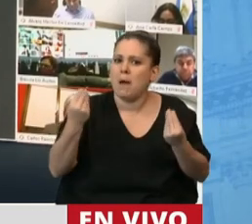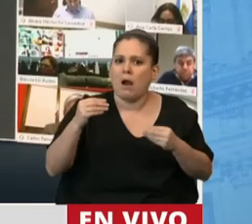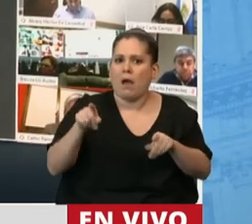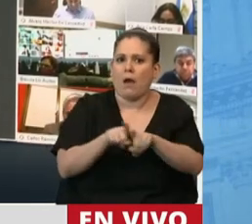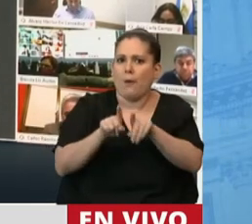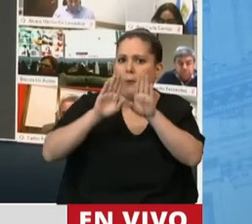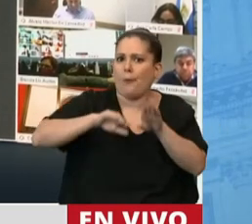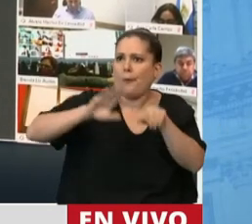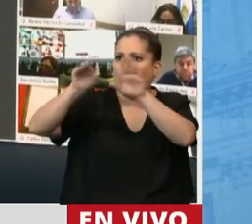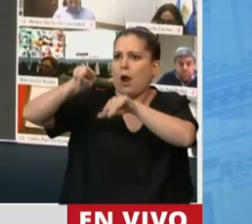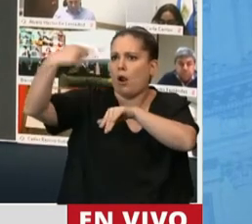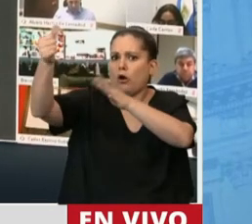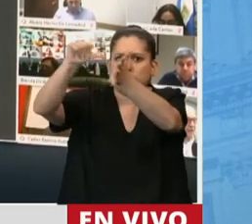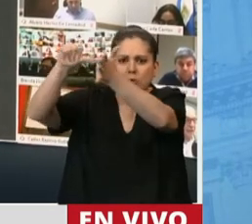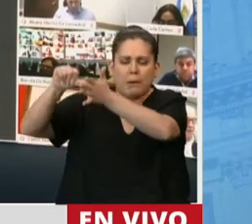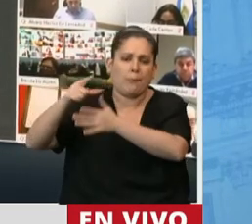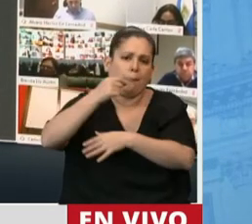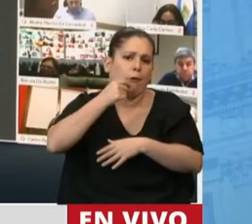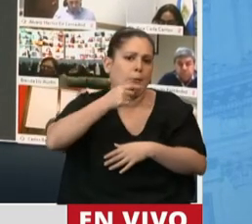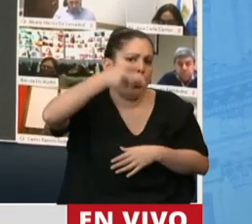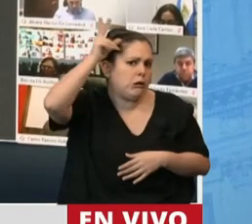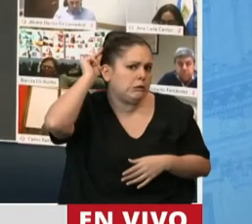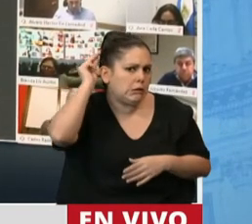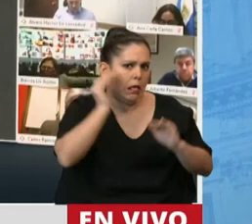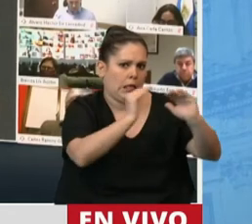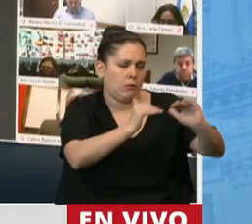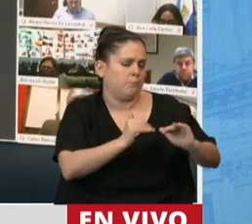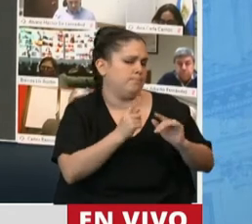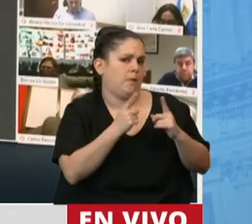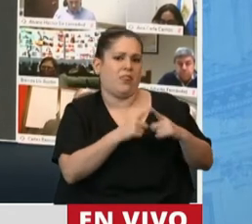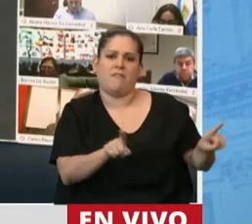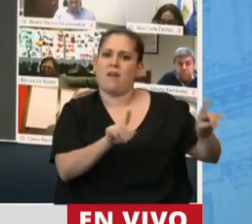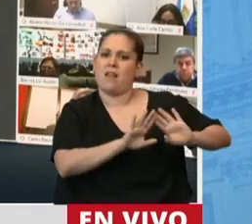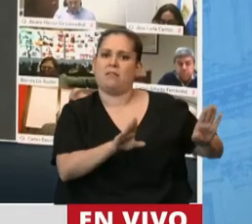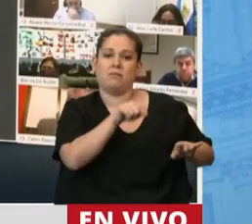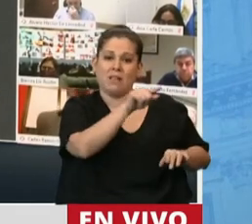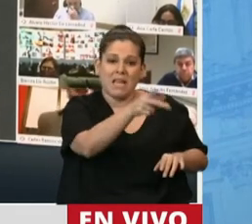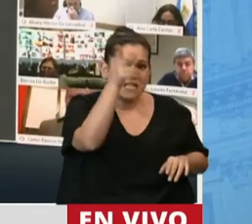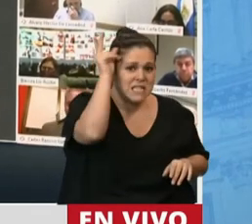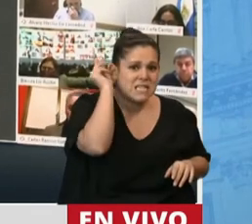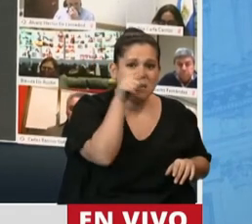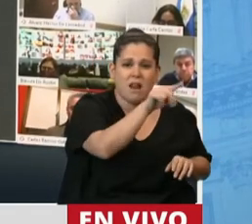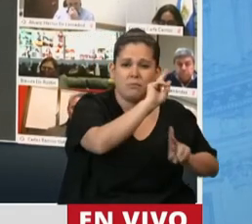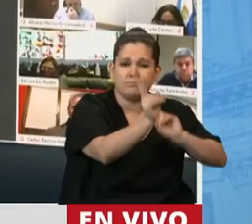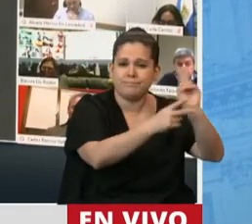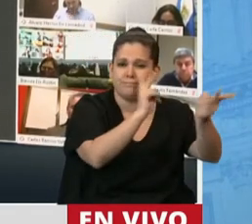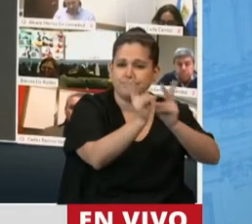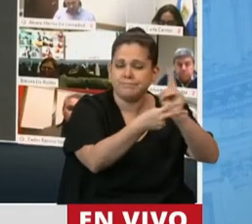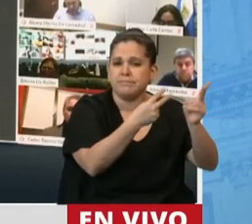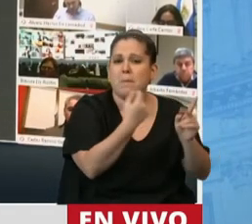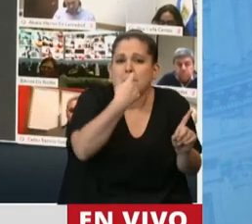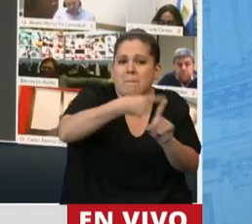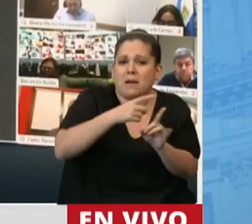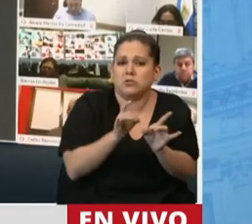cercanos a nuestros, países hermanos como Chile, como Brasil, donde el porcentaje de muertos en relación a los que se